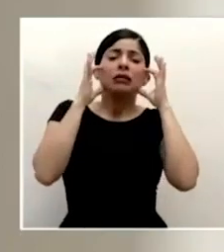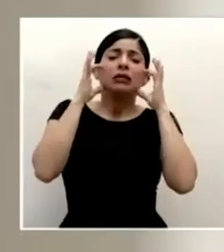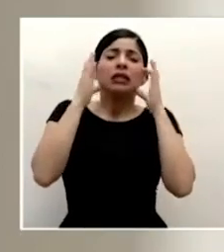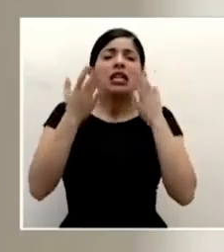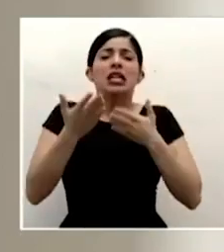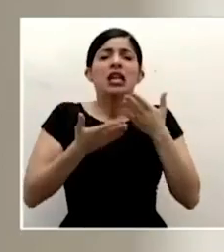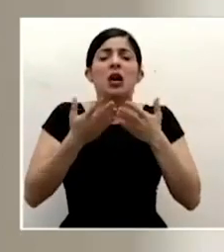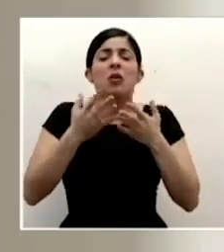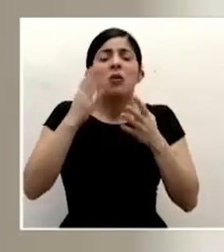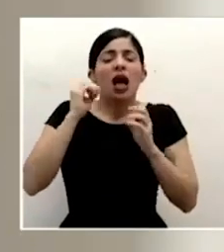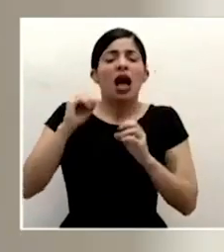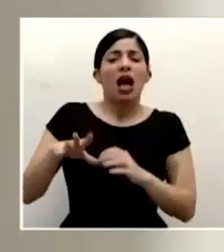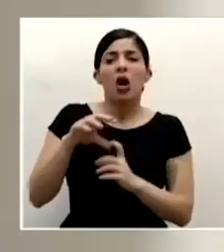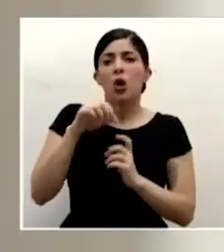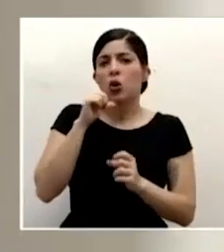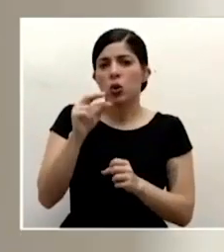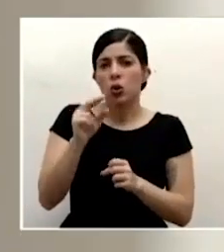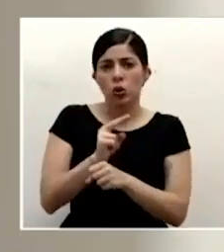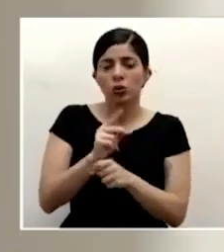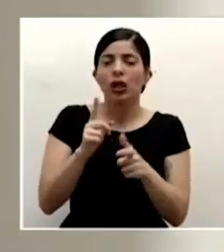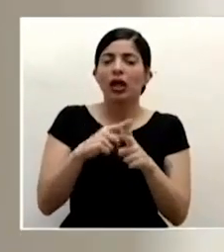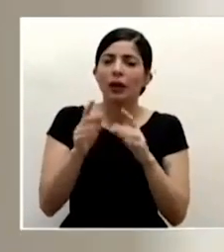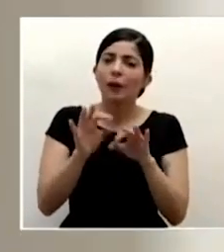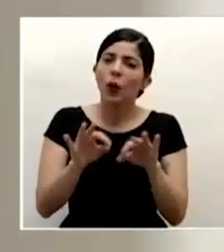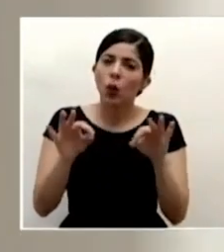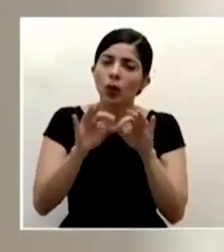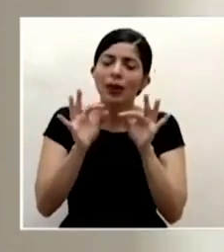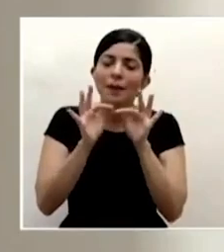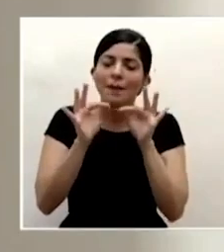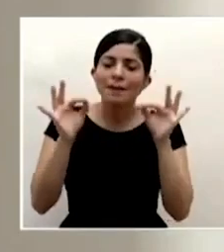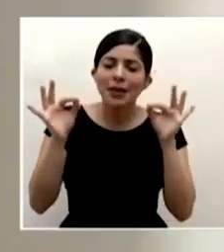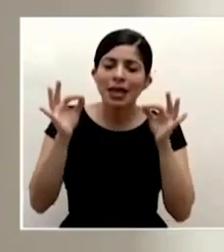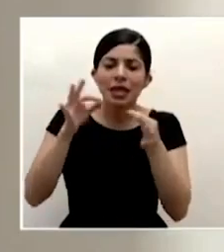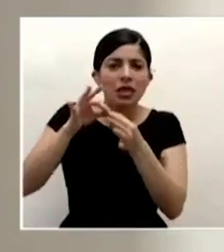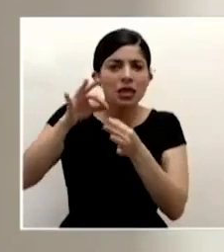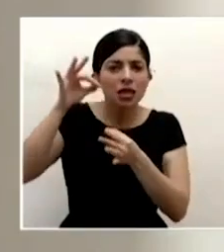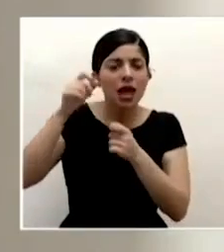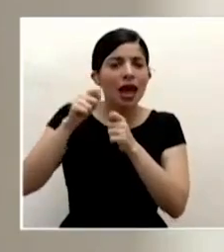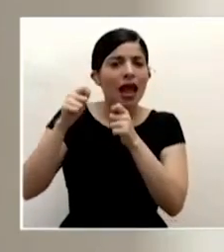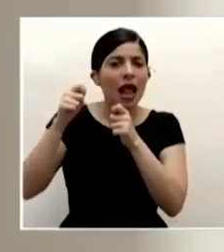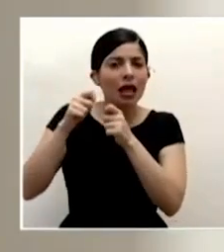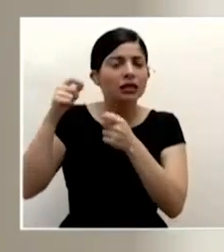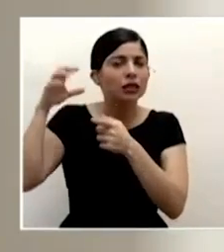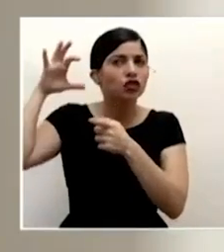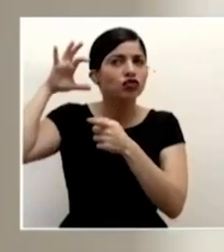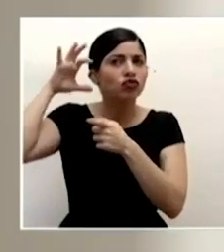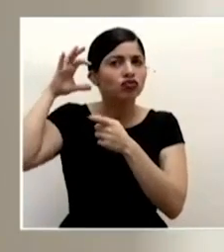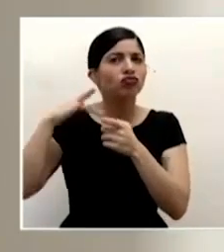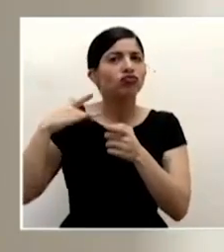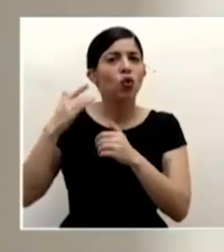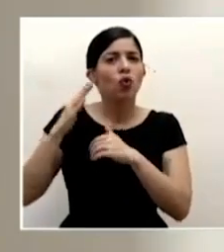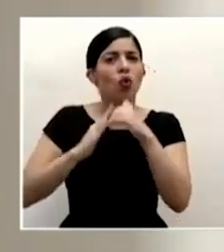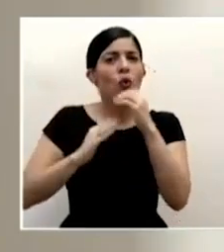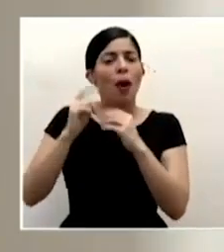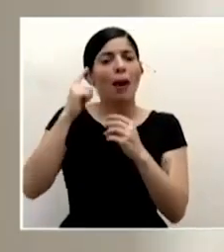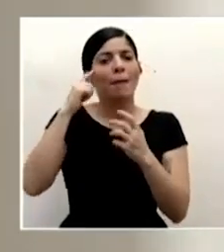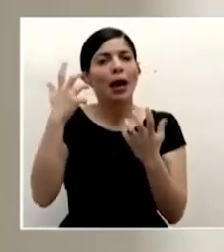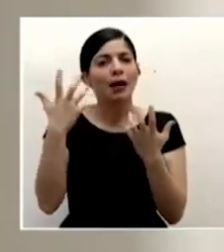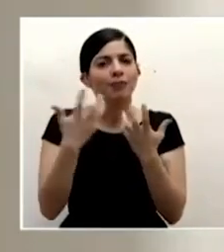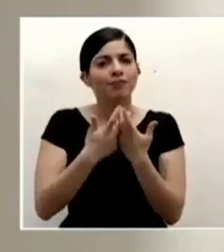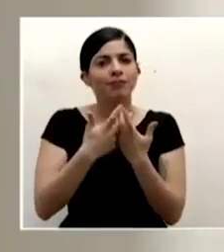usarlo entonces es importante también tratar de medir esos largos del elástico para que tenga el mejor ajuste